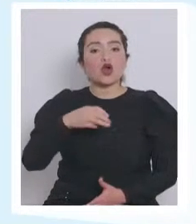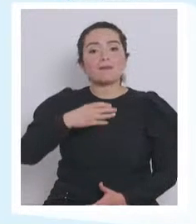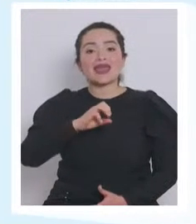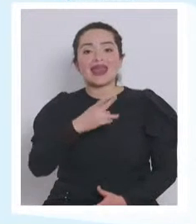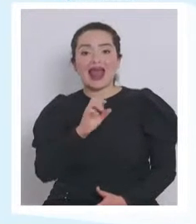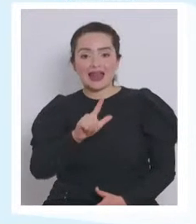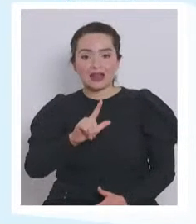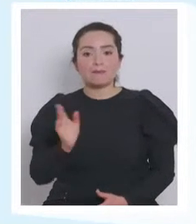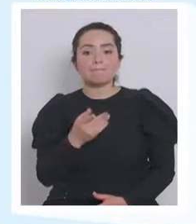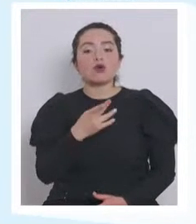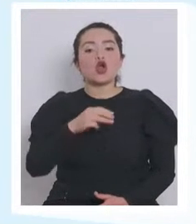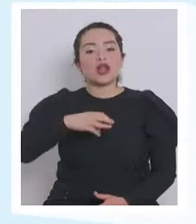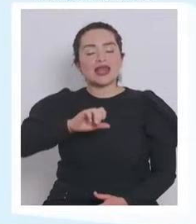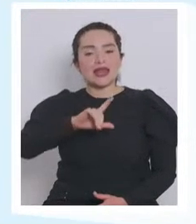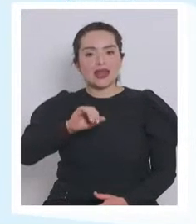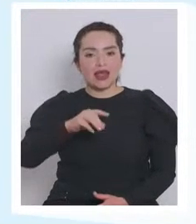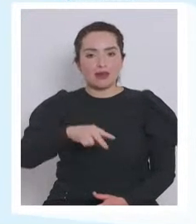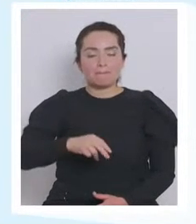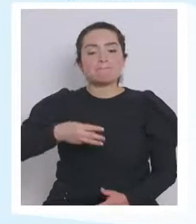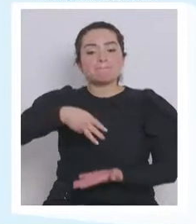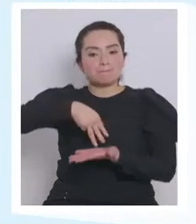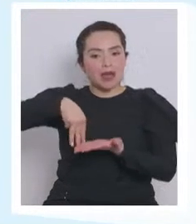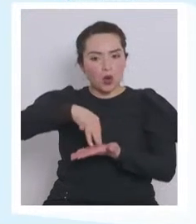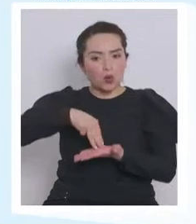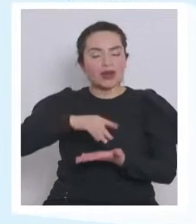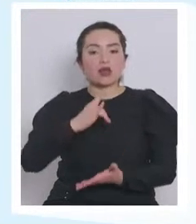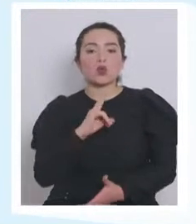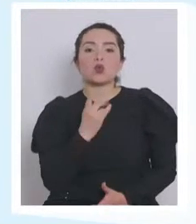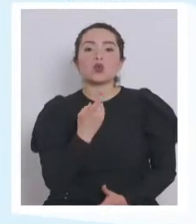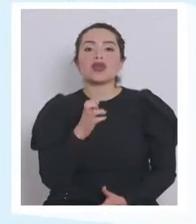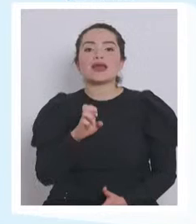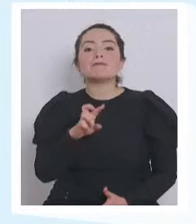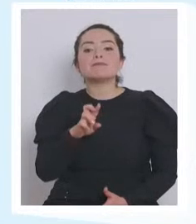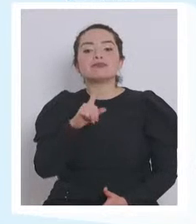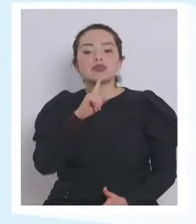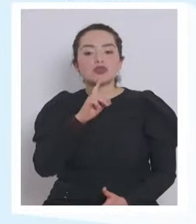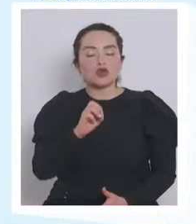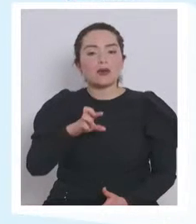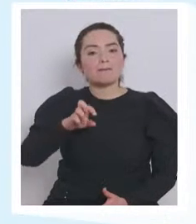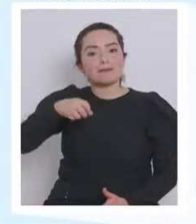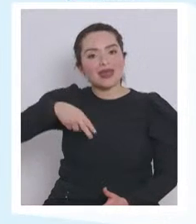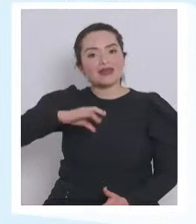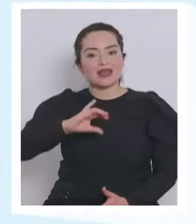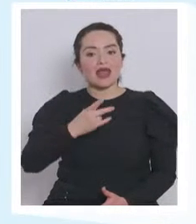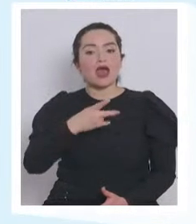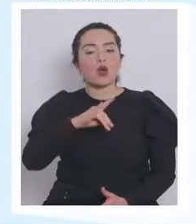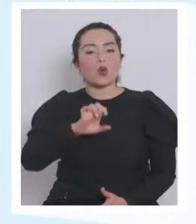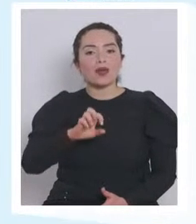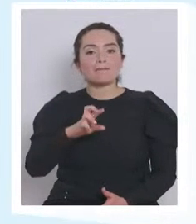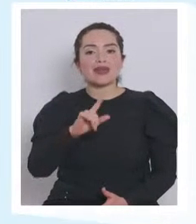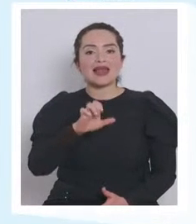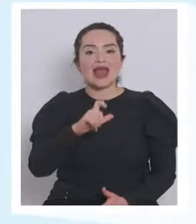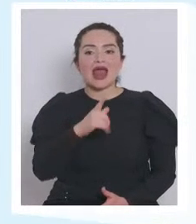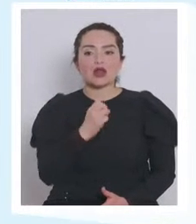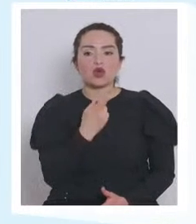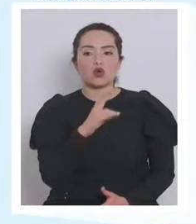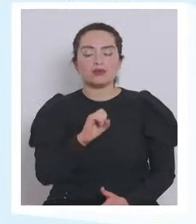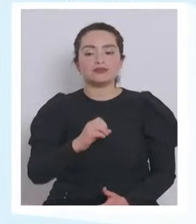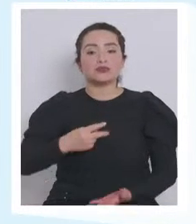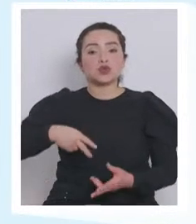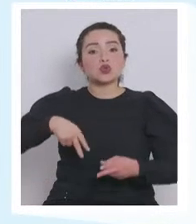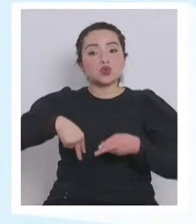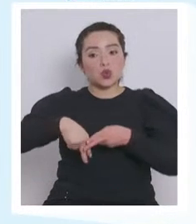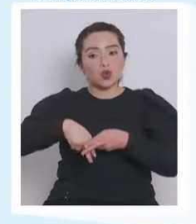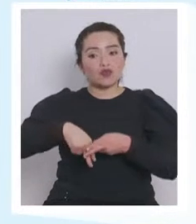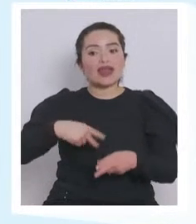Molina, Maule, Curepto, Pencaue y Pelarco. En la región de Ñuble, El Carmen y Yungay,